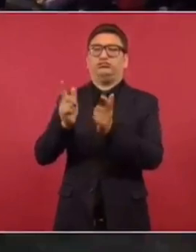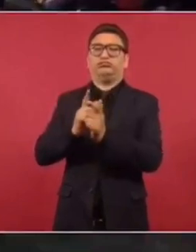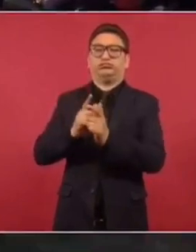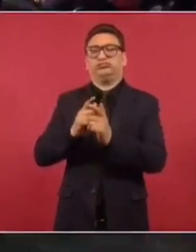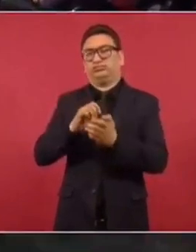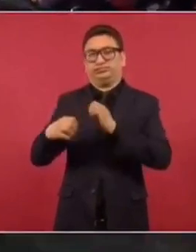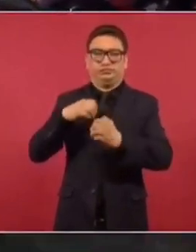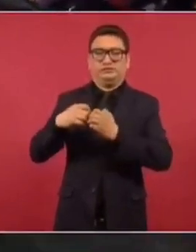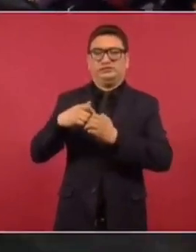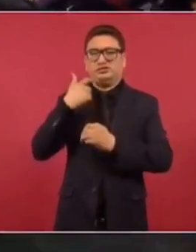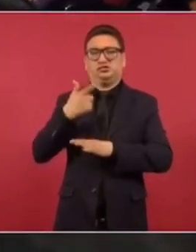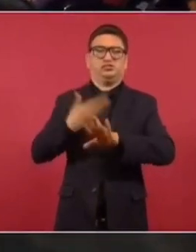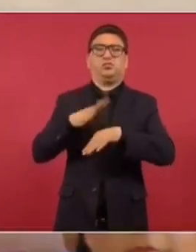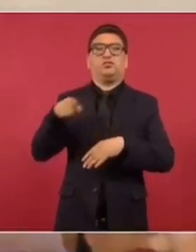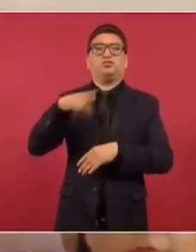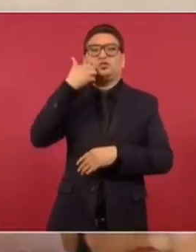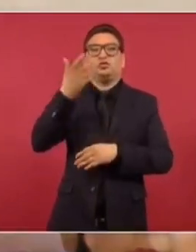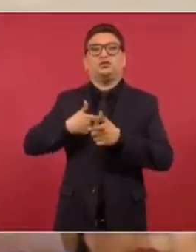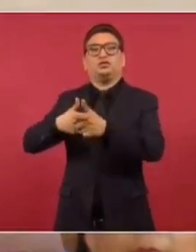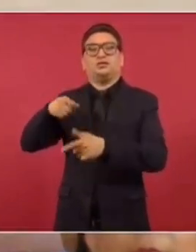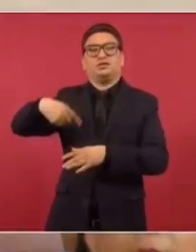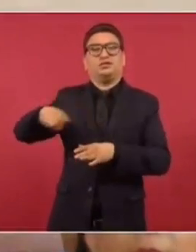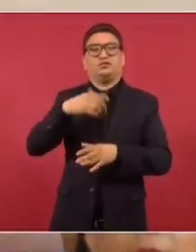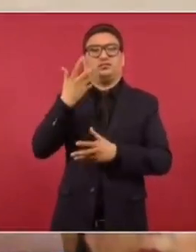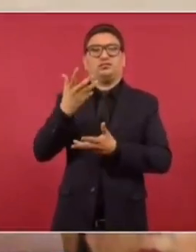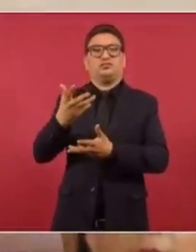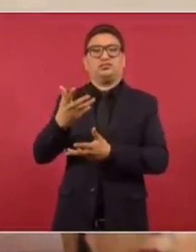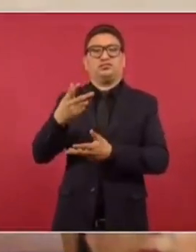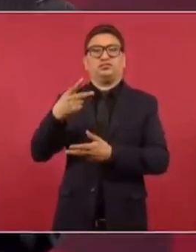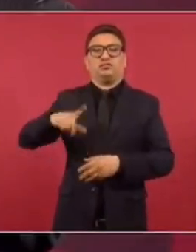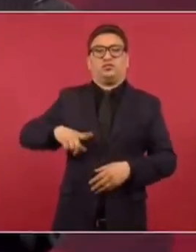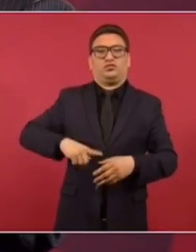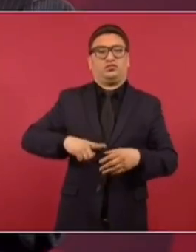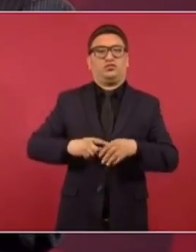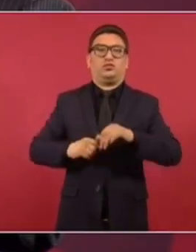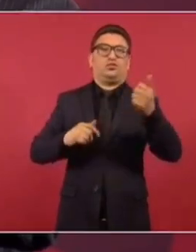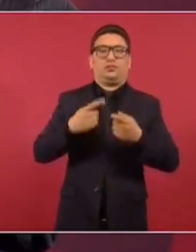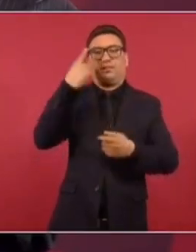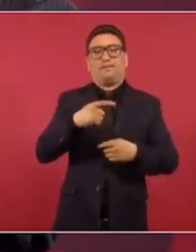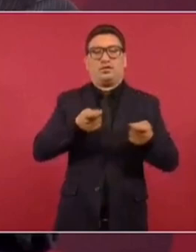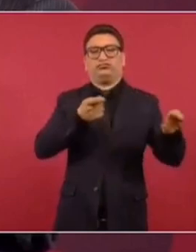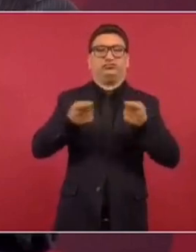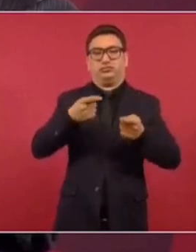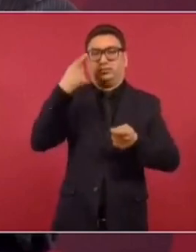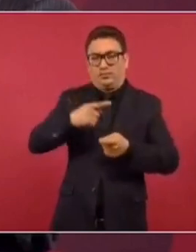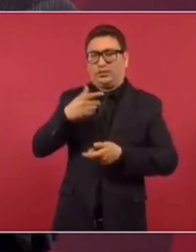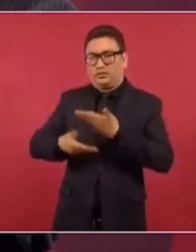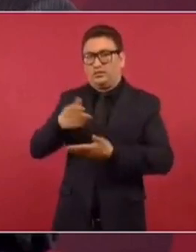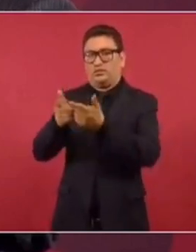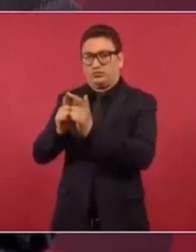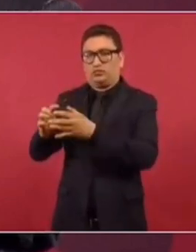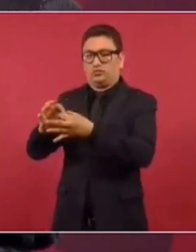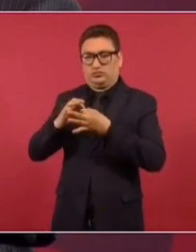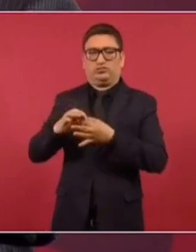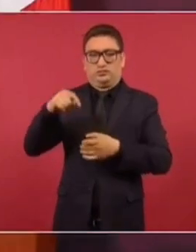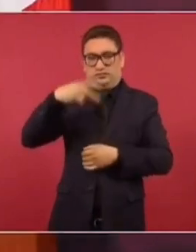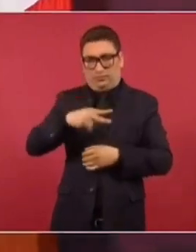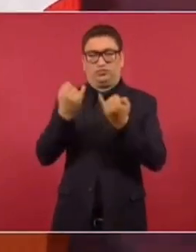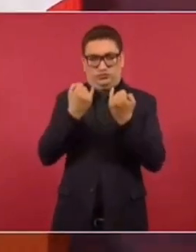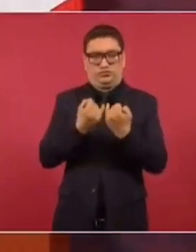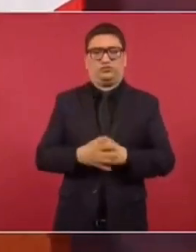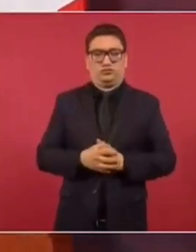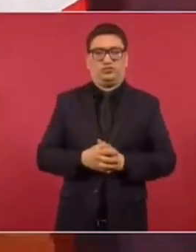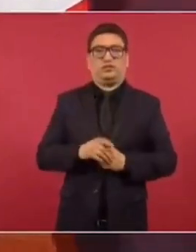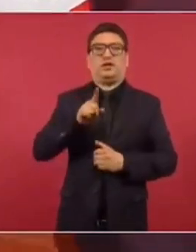de quienes quieren seguir manteniendo gobiernos autoritarios al servicio de las oligarquías en México y en el mundo.